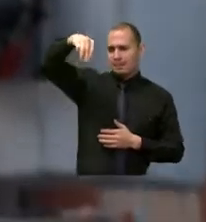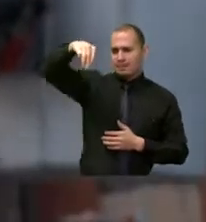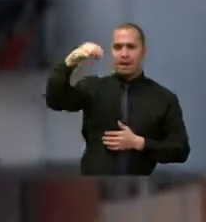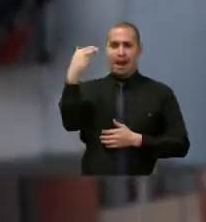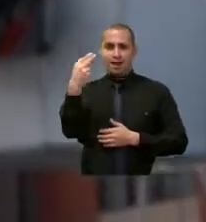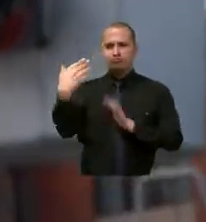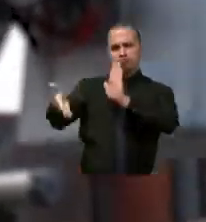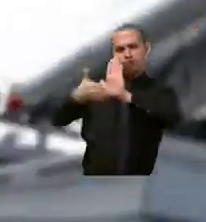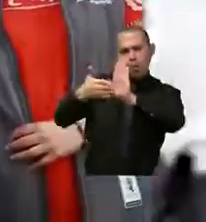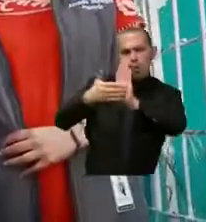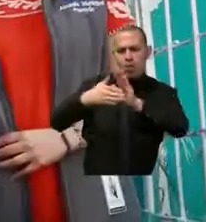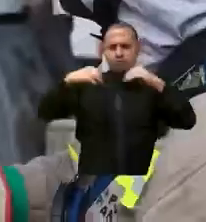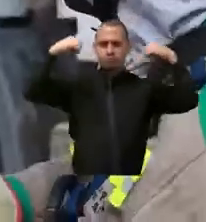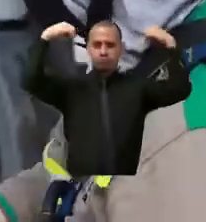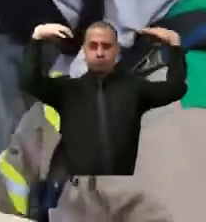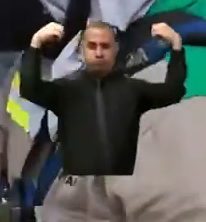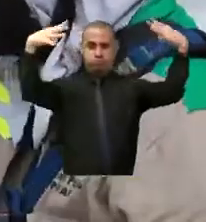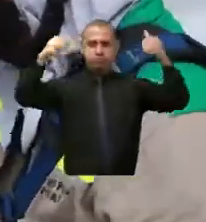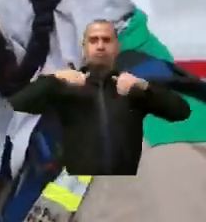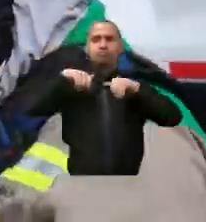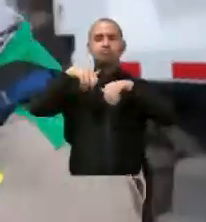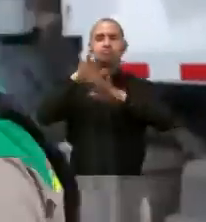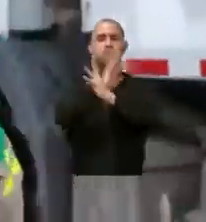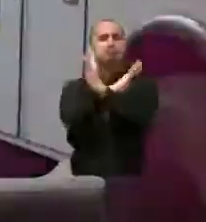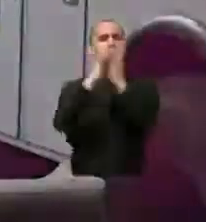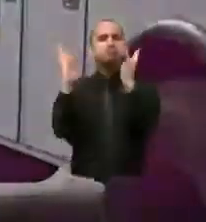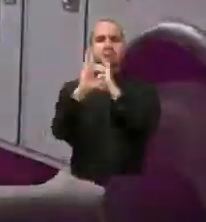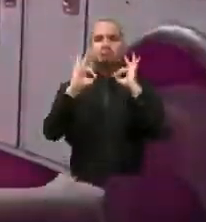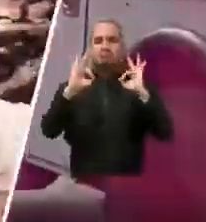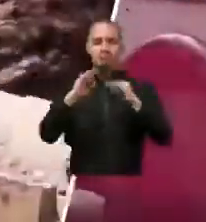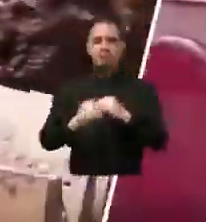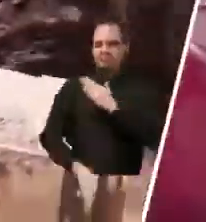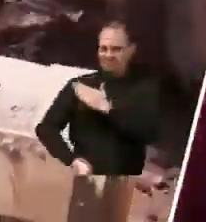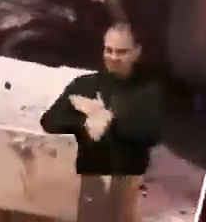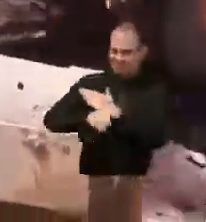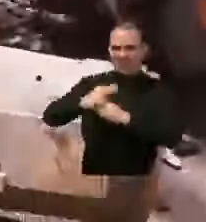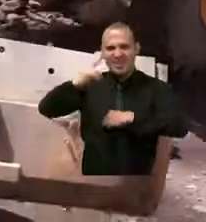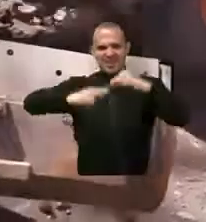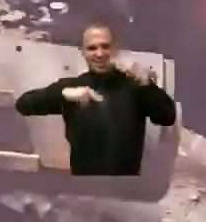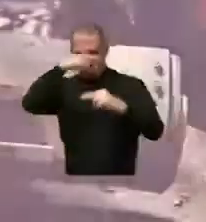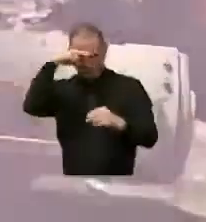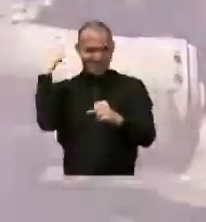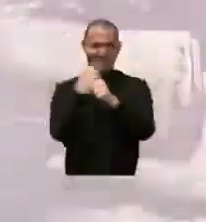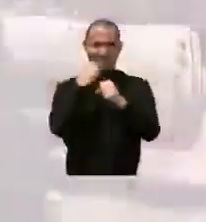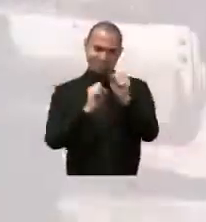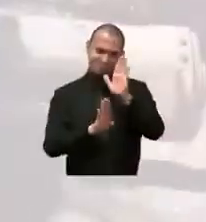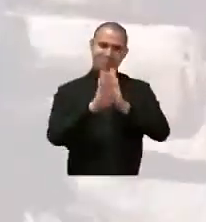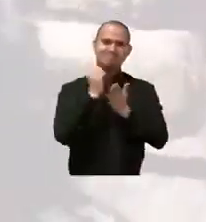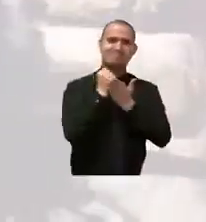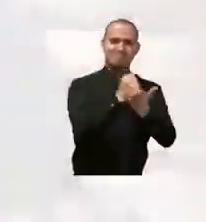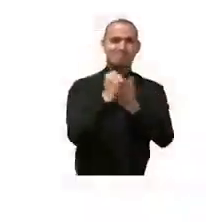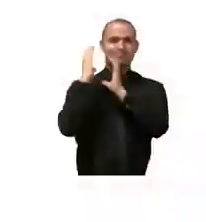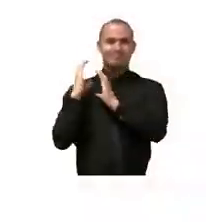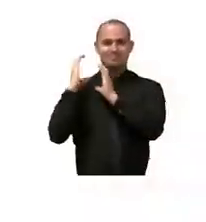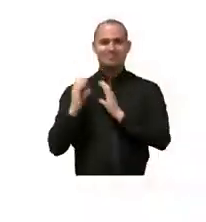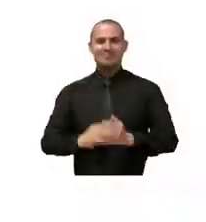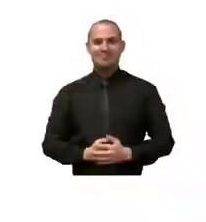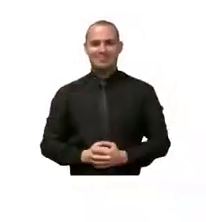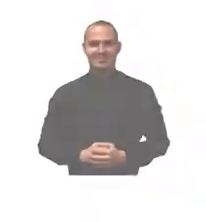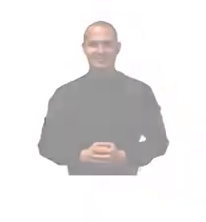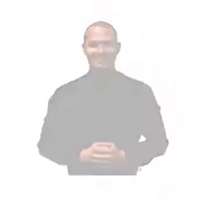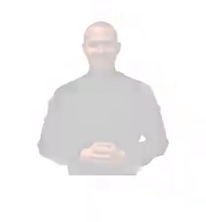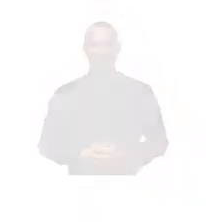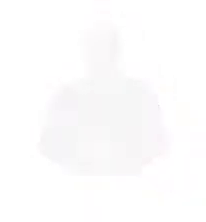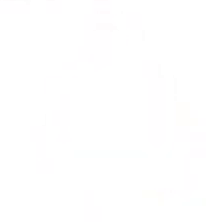para garantizar un territorio iluminado y más seguro. Continuaremos trabajando para construir el progreso de Popayán.